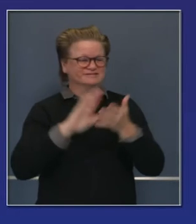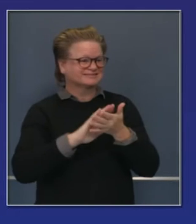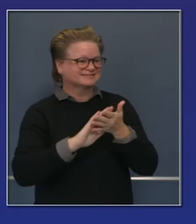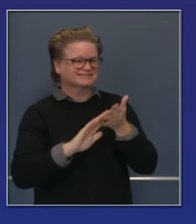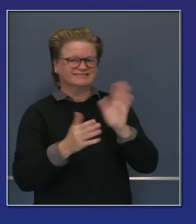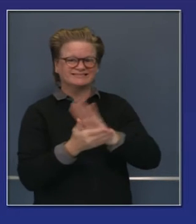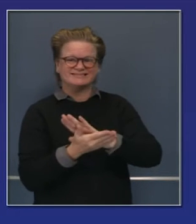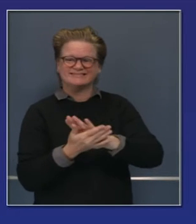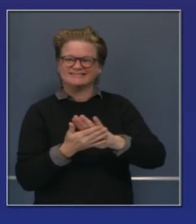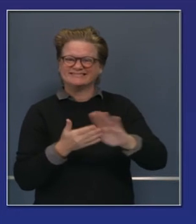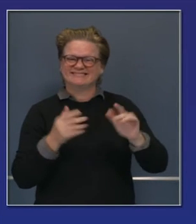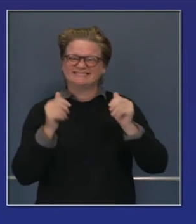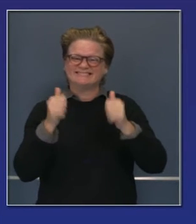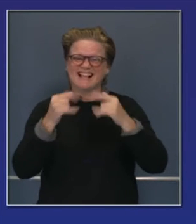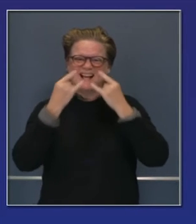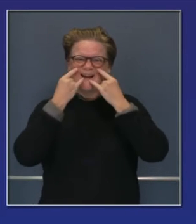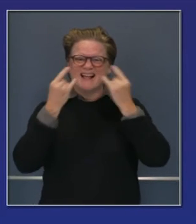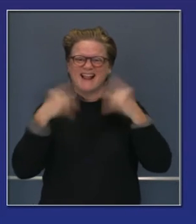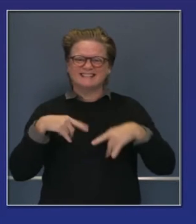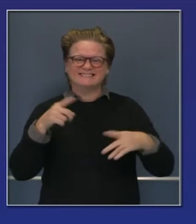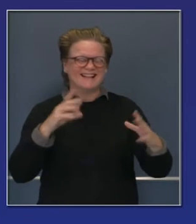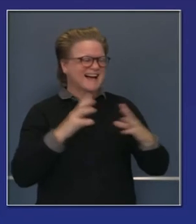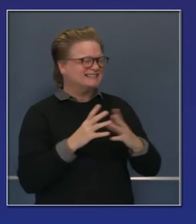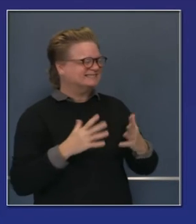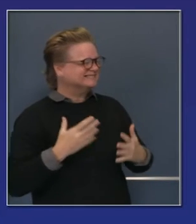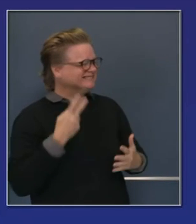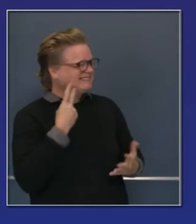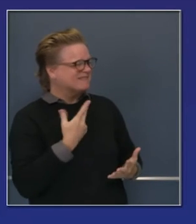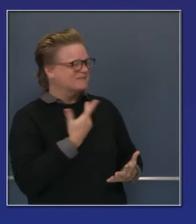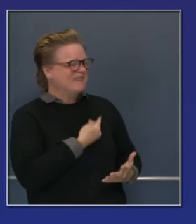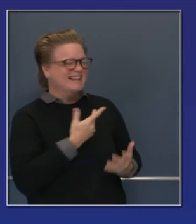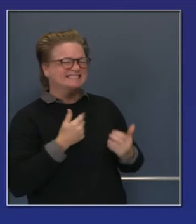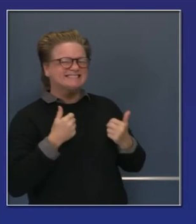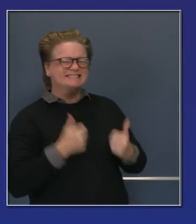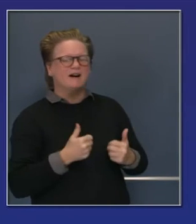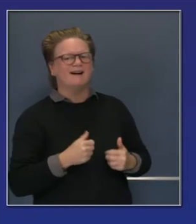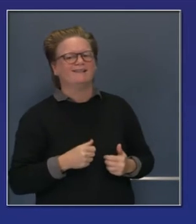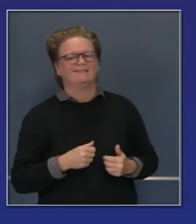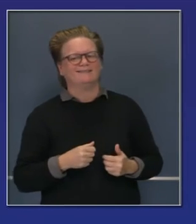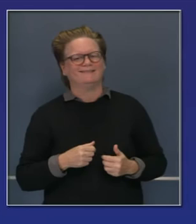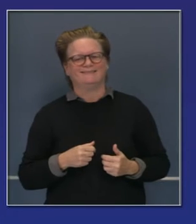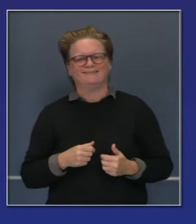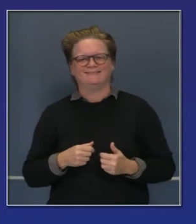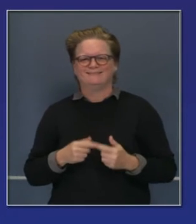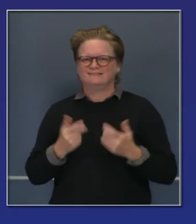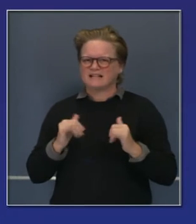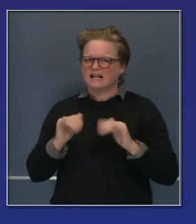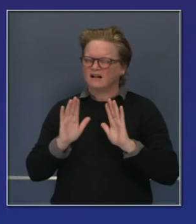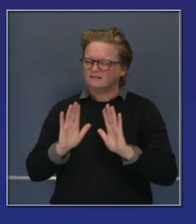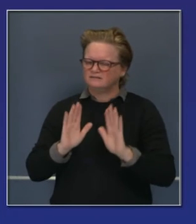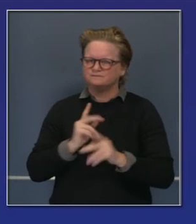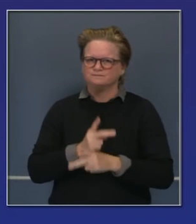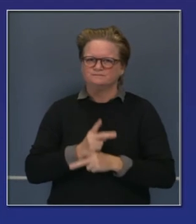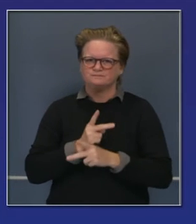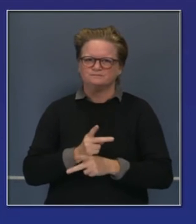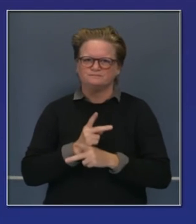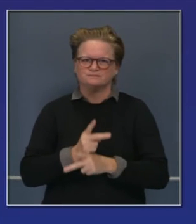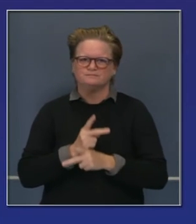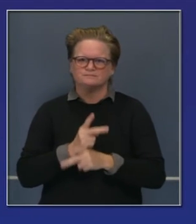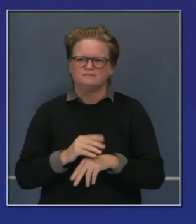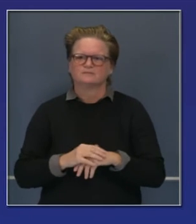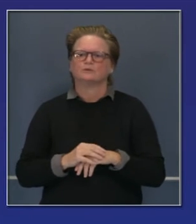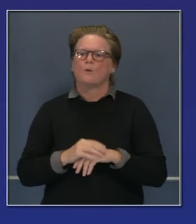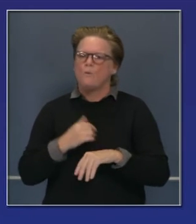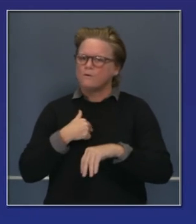vigilancia en este tiempo difícil, al entrar a los meses de invierno, fríos. No